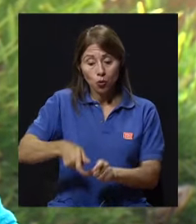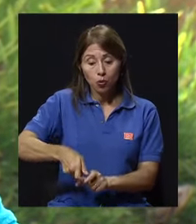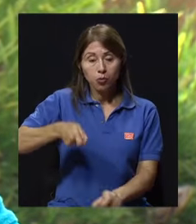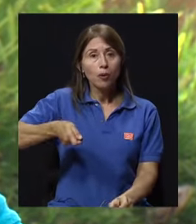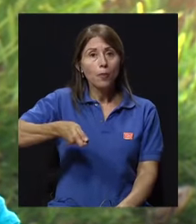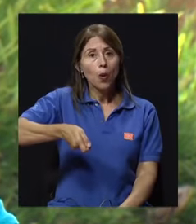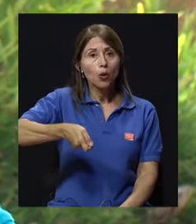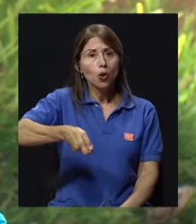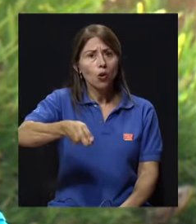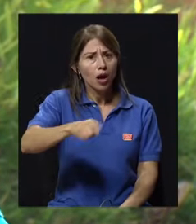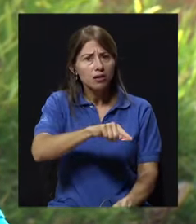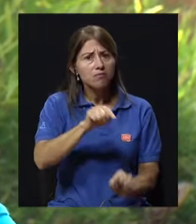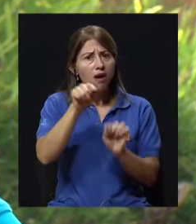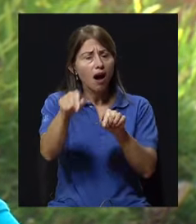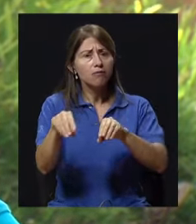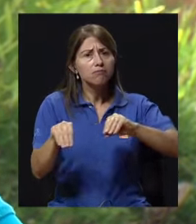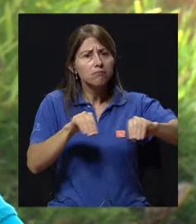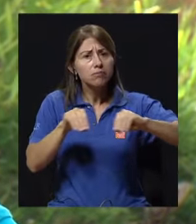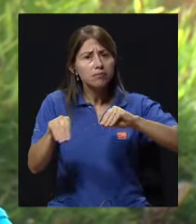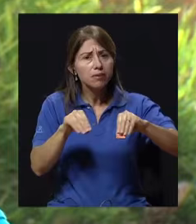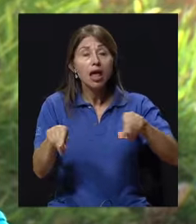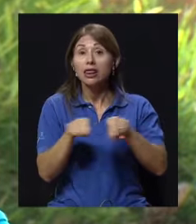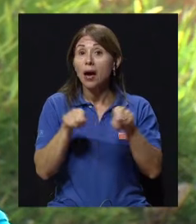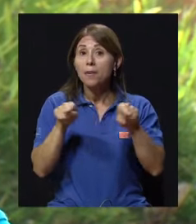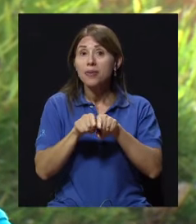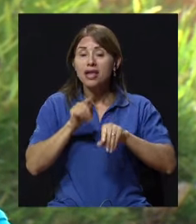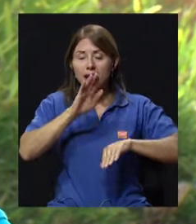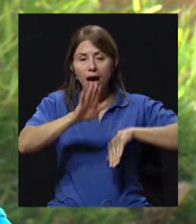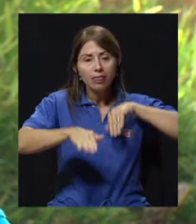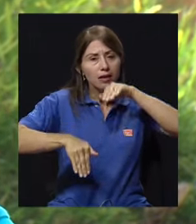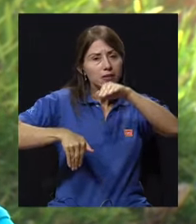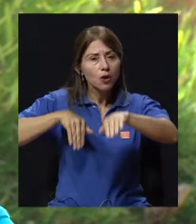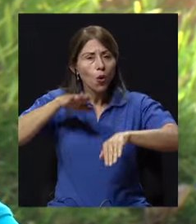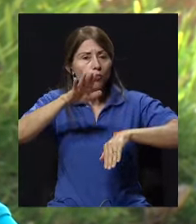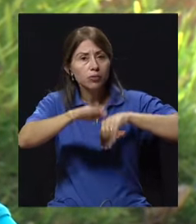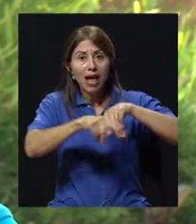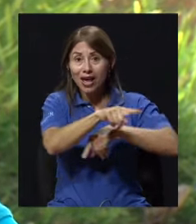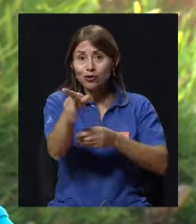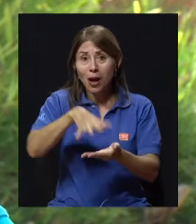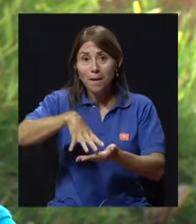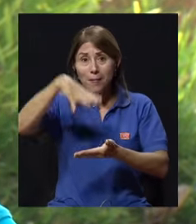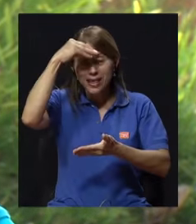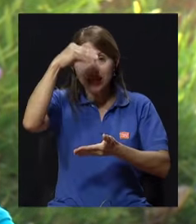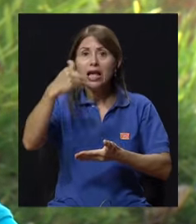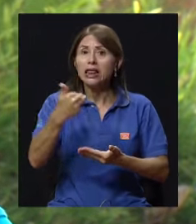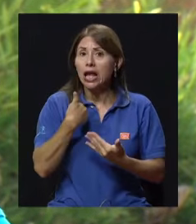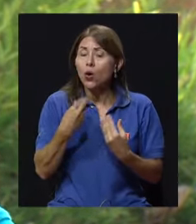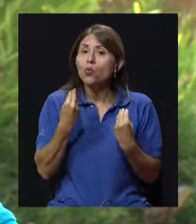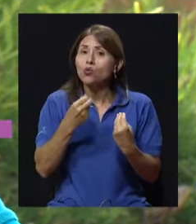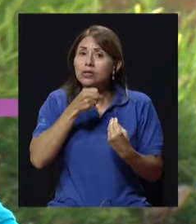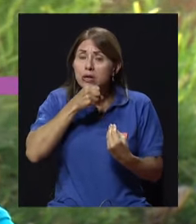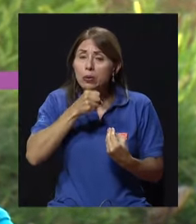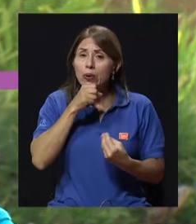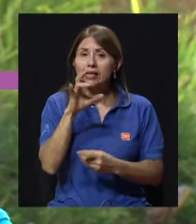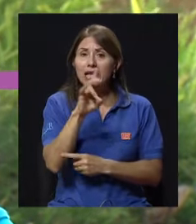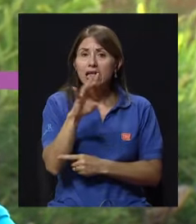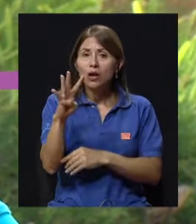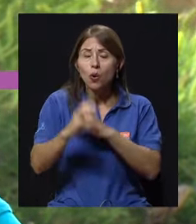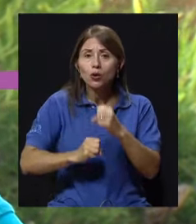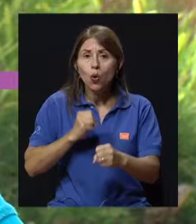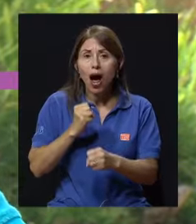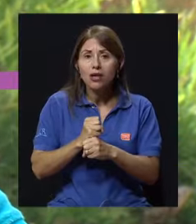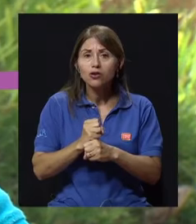La natación, ellos aprenden a nadar. Tengo alumnos de 74 años que han aprendido a nadar.